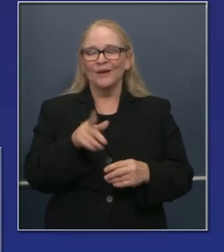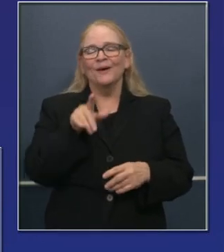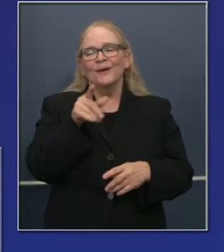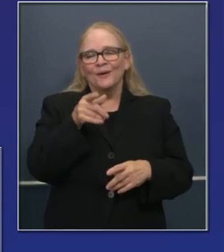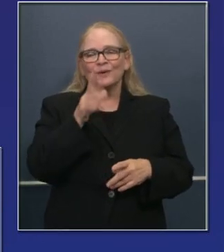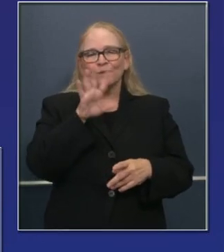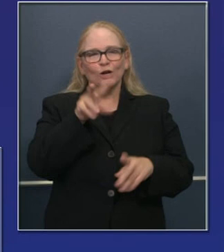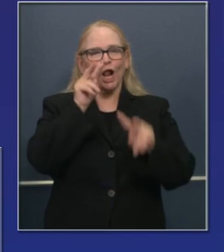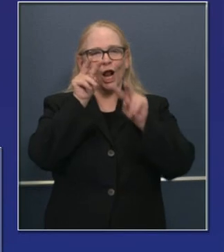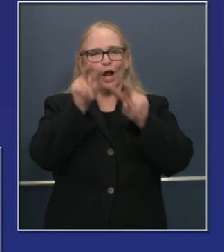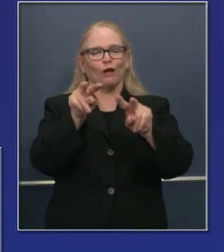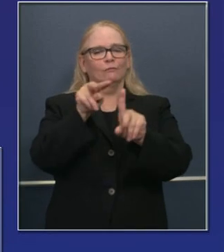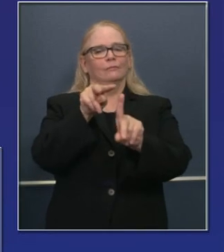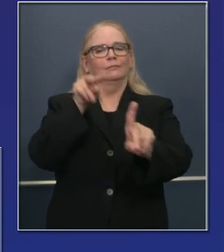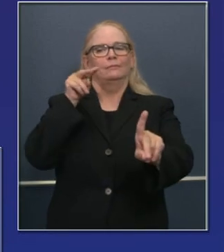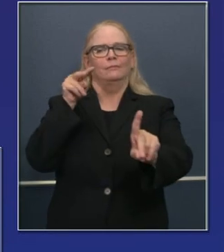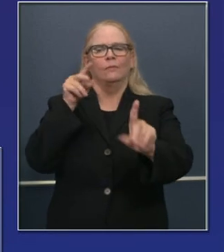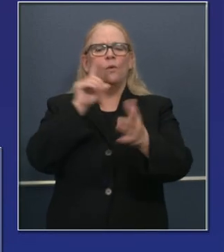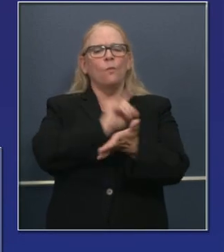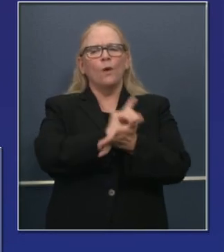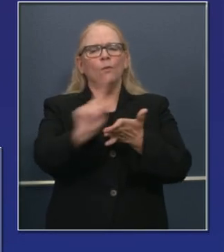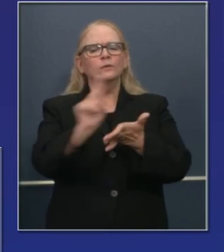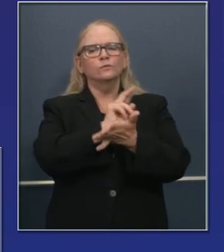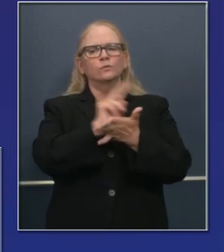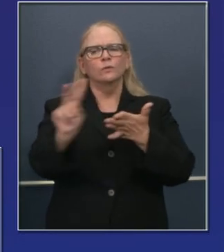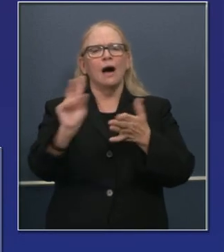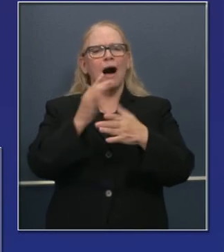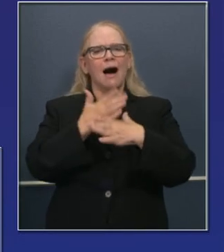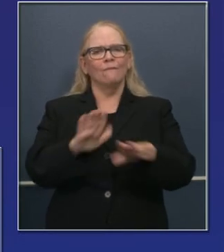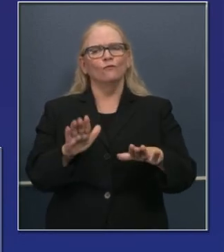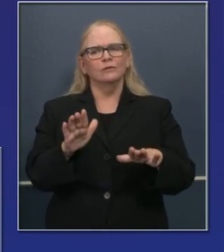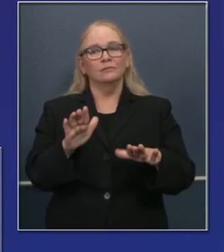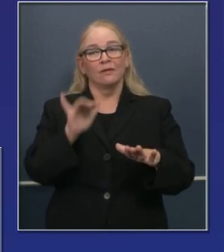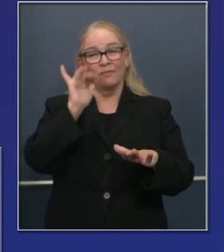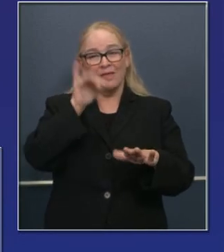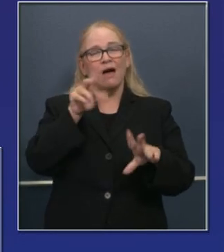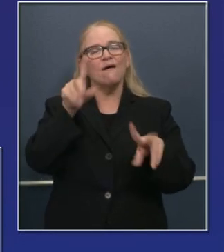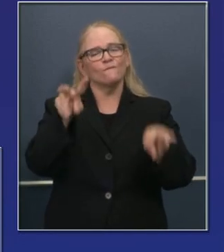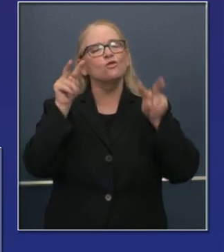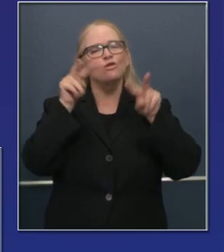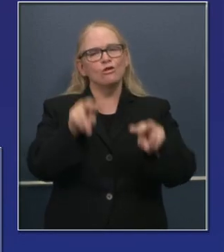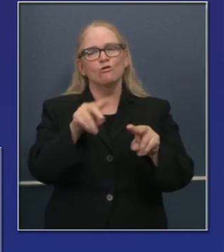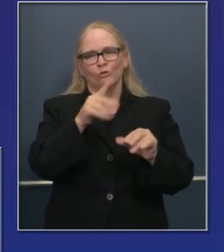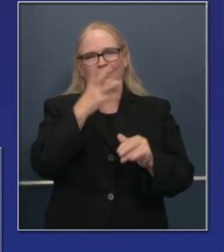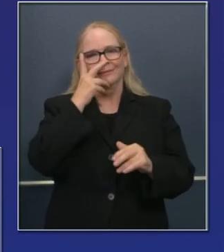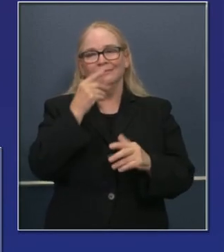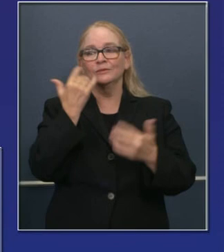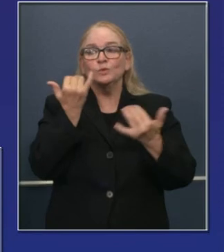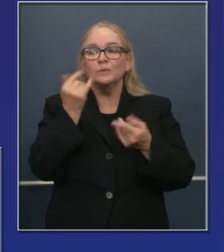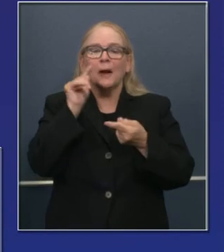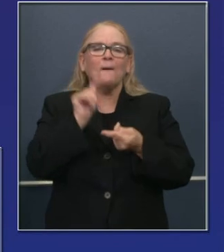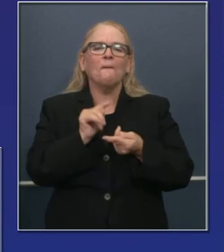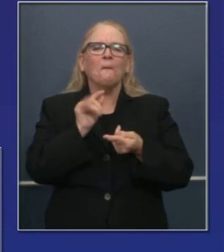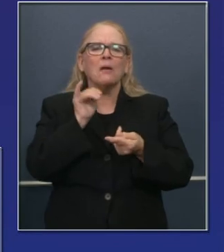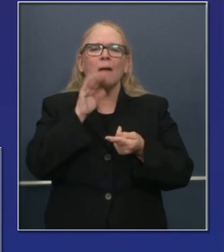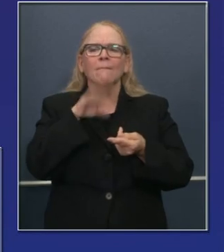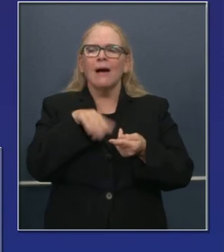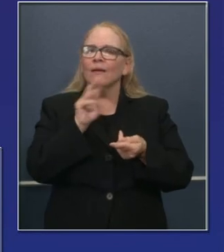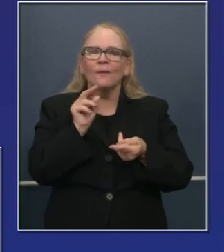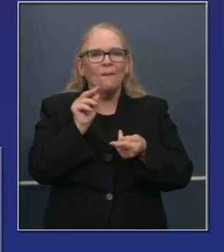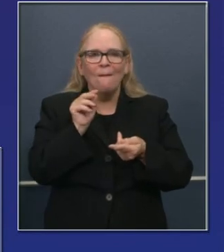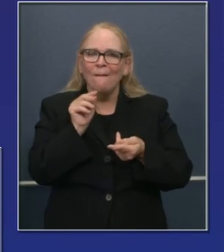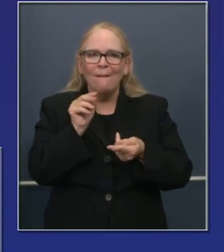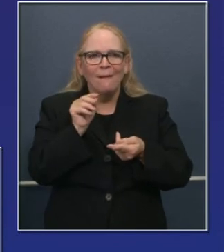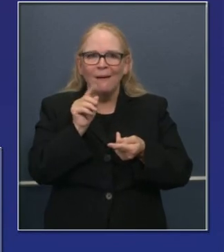en un dato. Hay que considerar las tendencias de 7 y 14 días también. Quiero comenzar con la cifra